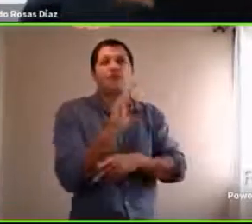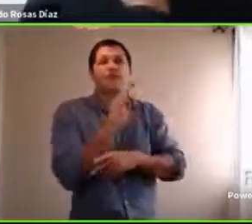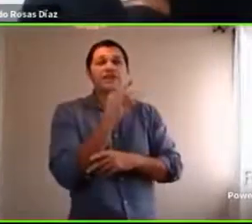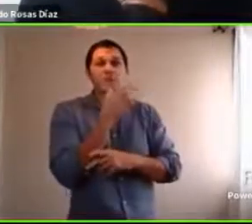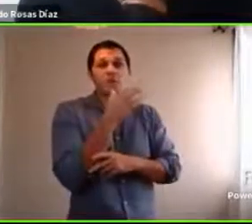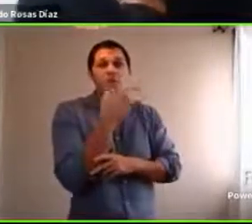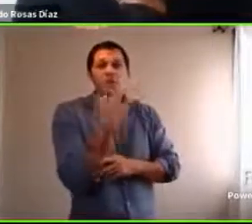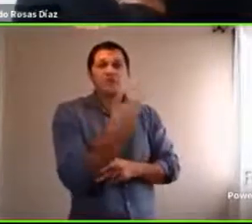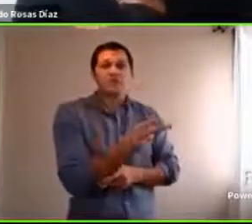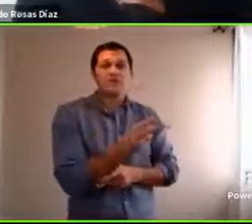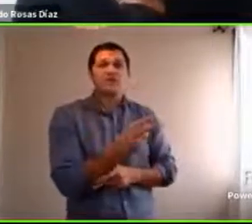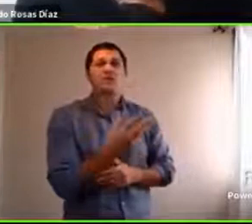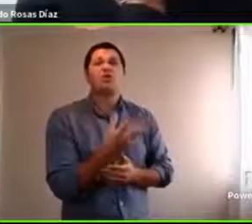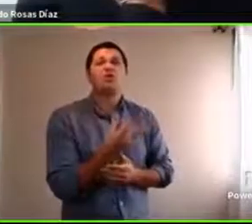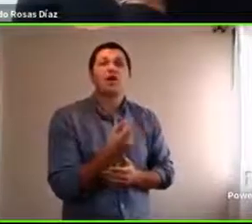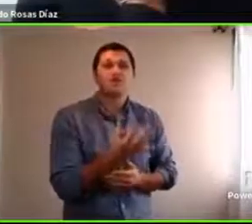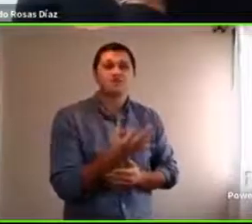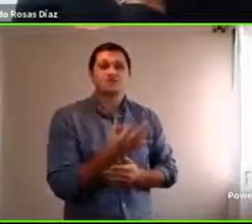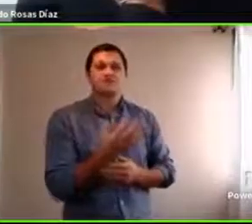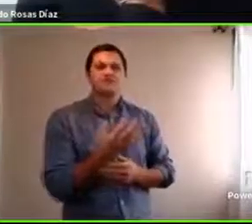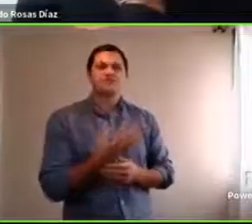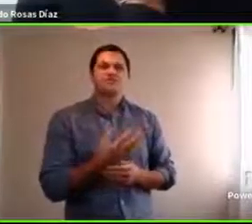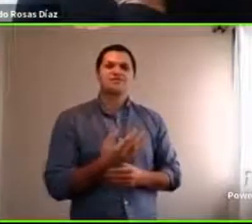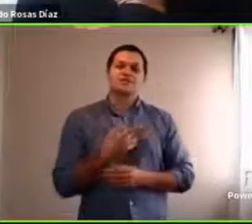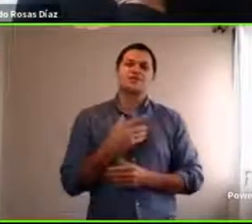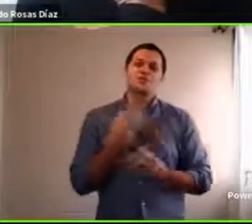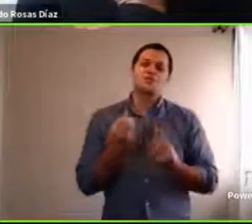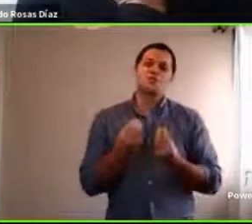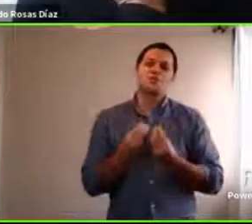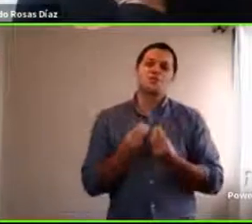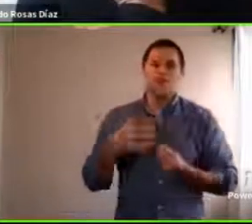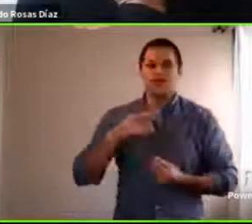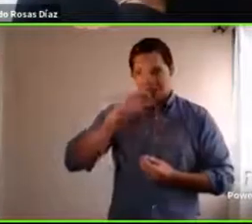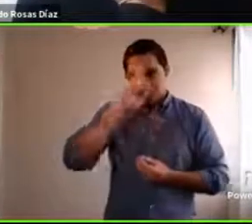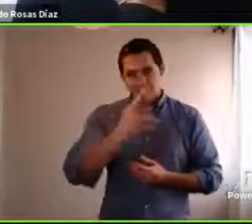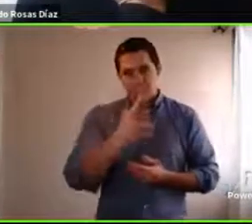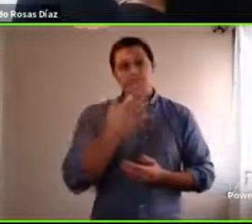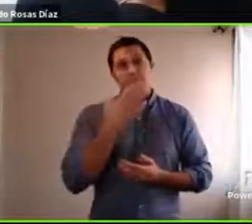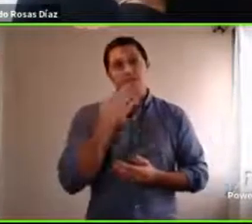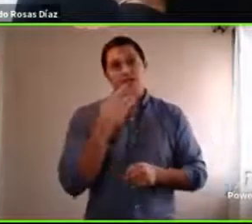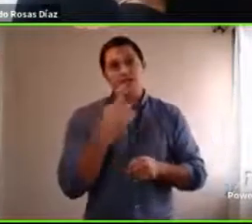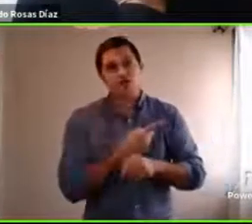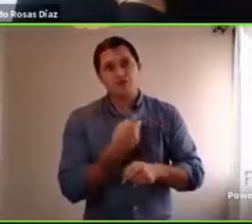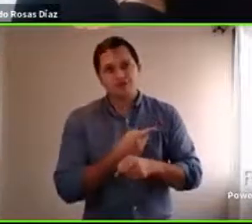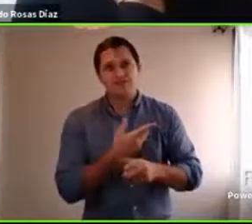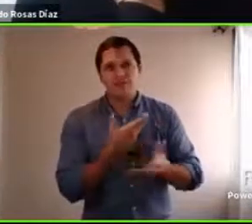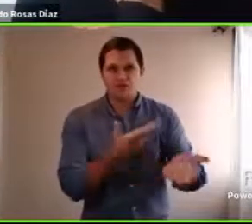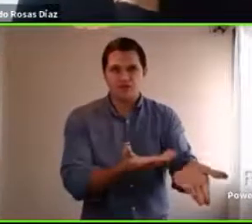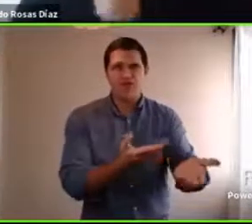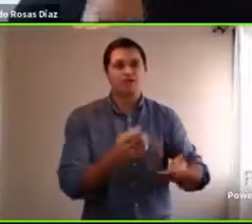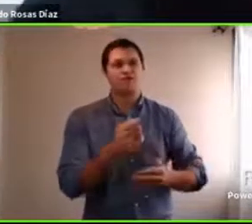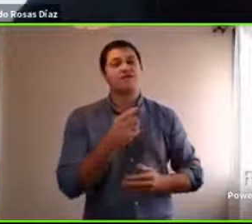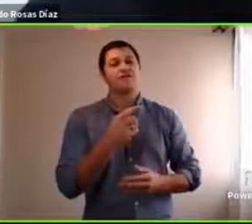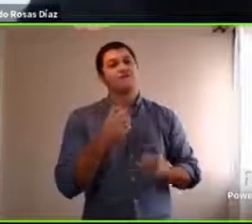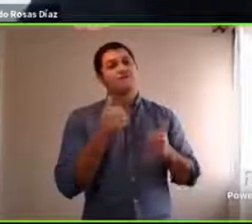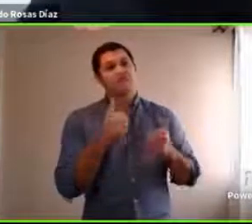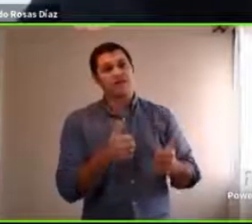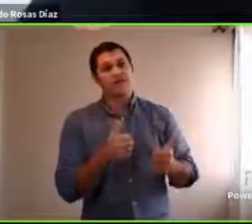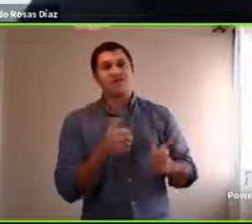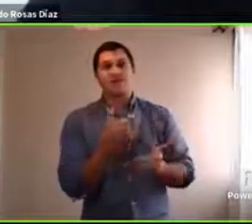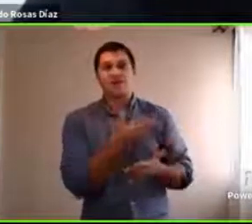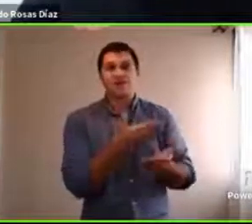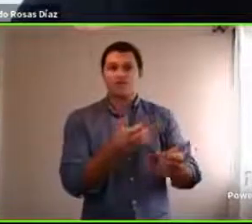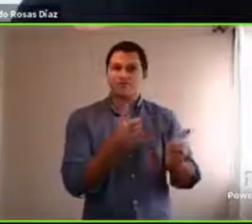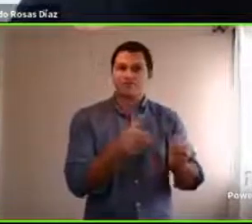es importante respetar el seso, pero también tratar de hablar con ellos, porque no la están pasando bien. Así que el diálogo también sería